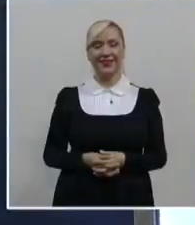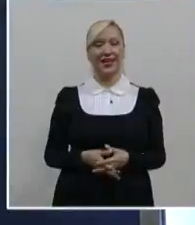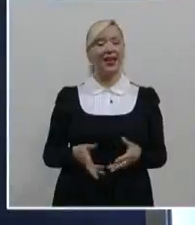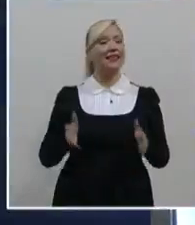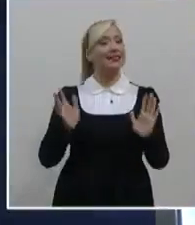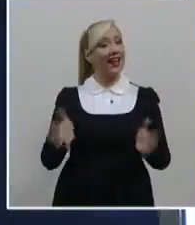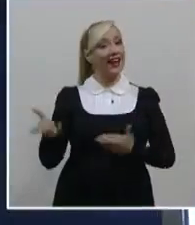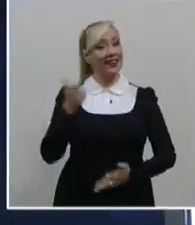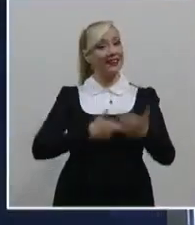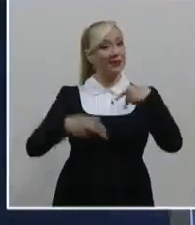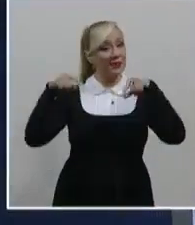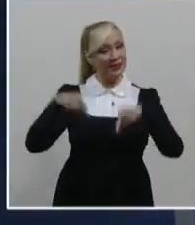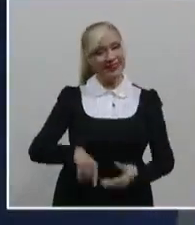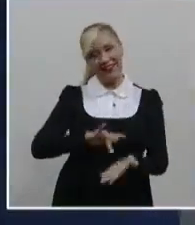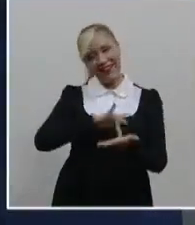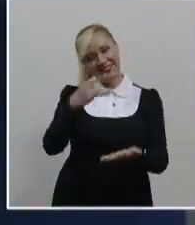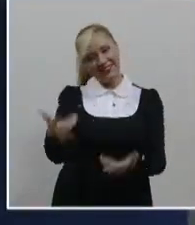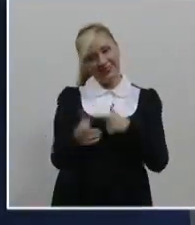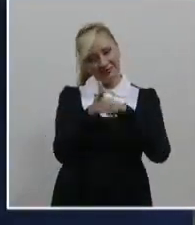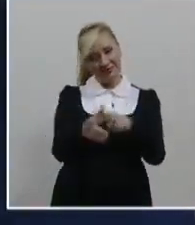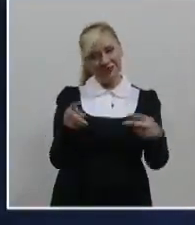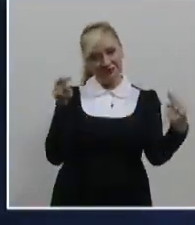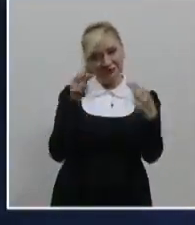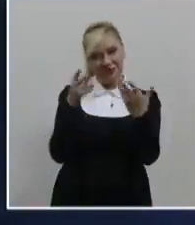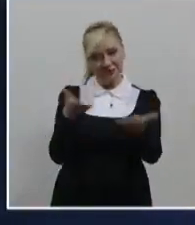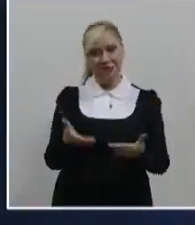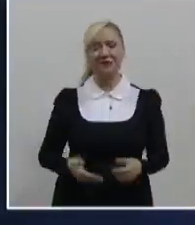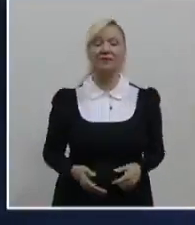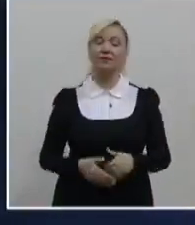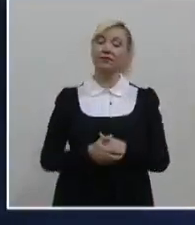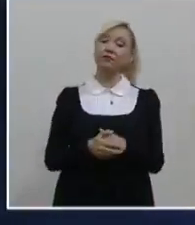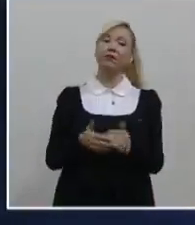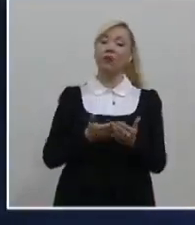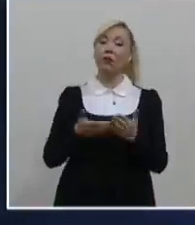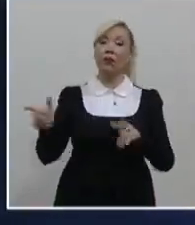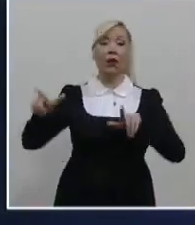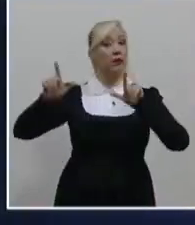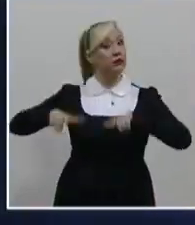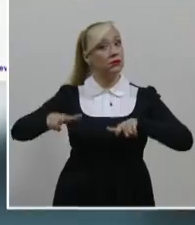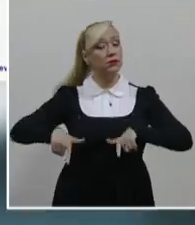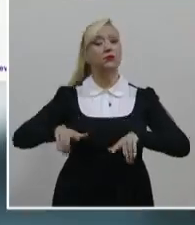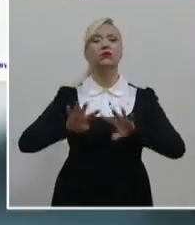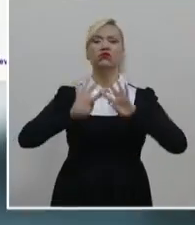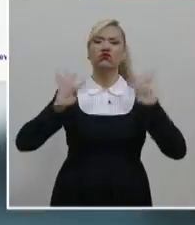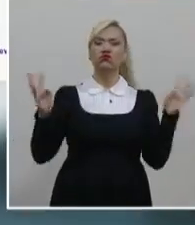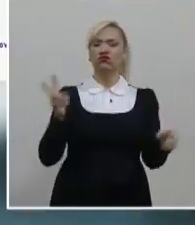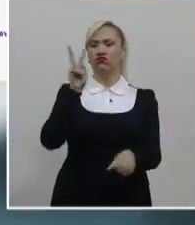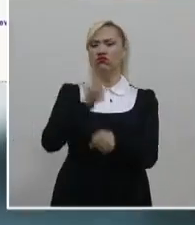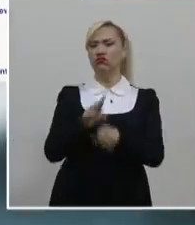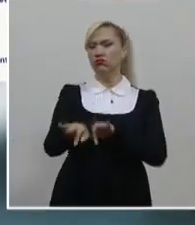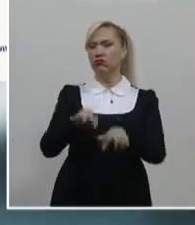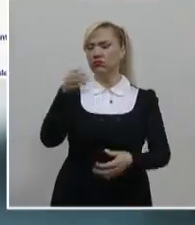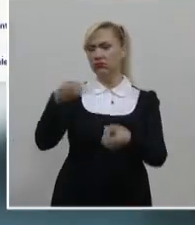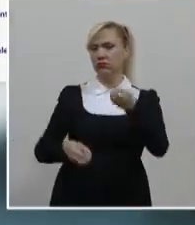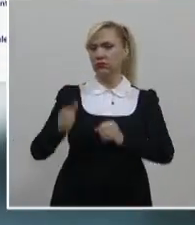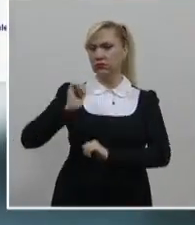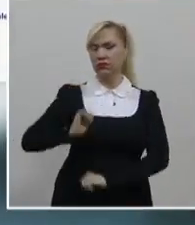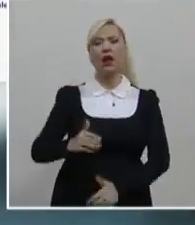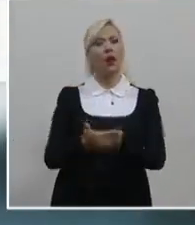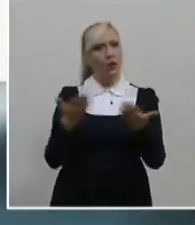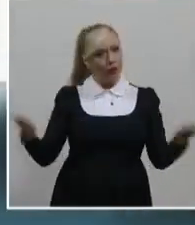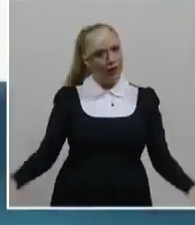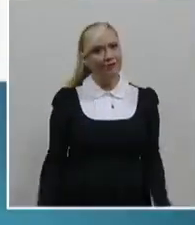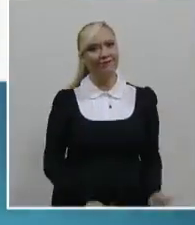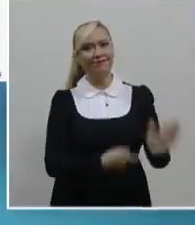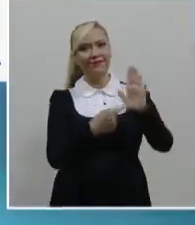Ya estamos de regreso, gracias por continuar con nosotros. A través de su sitio web, el Consejo de la Judicatura Federal pone a disposición del público